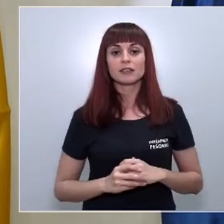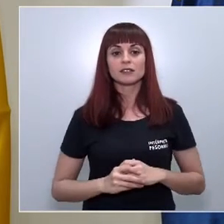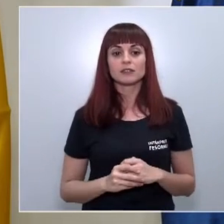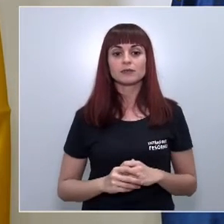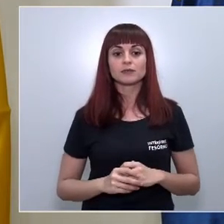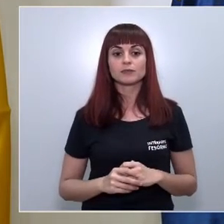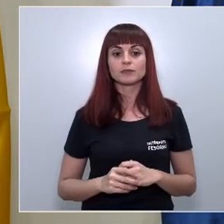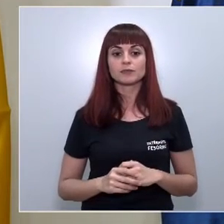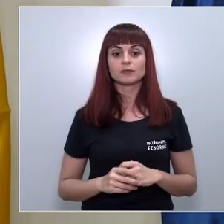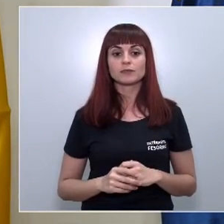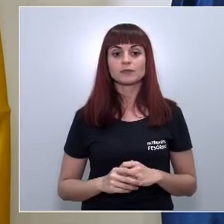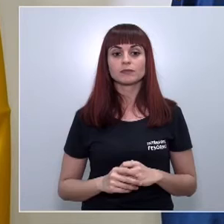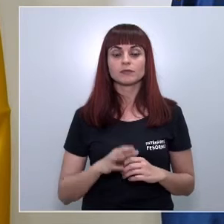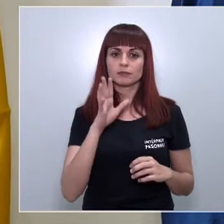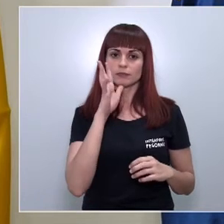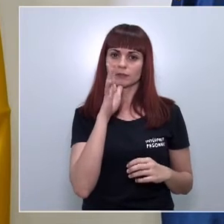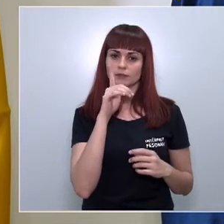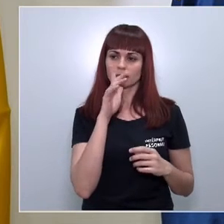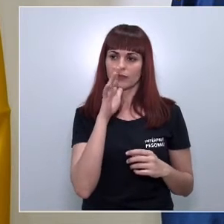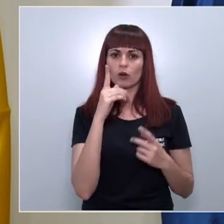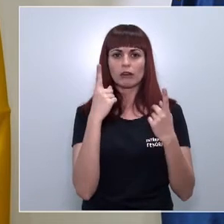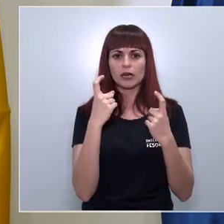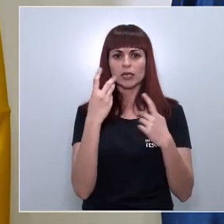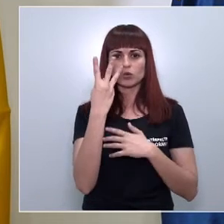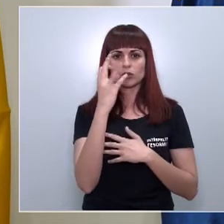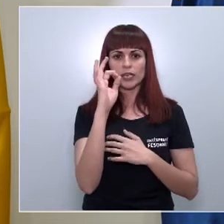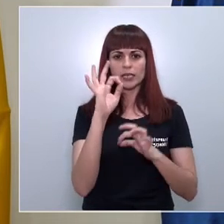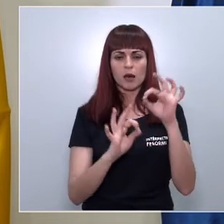distribuyeron bueno la que estamos acabando todavía quedan creo que un 30%